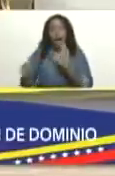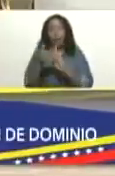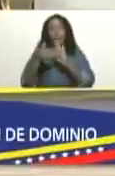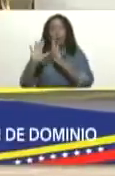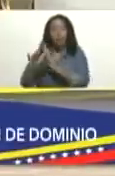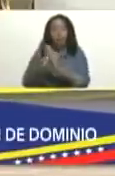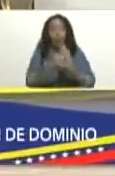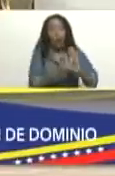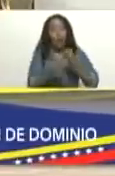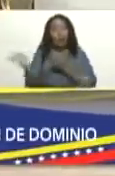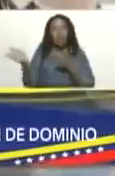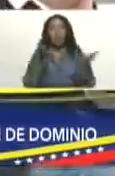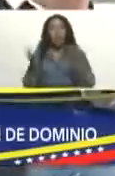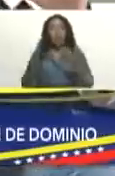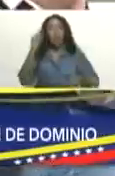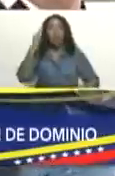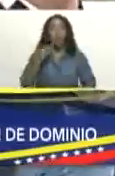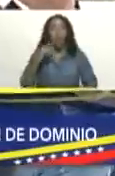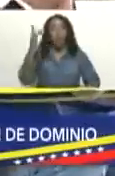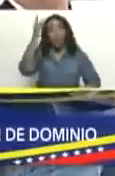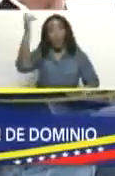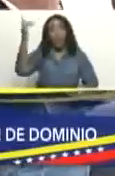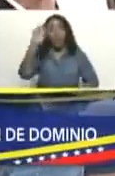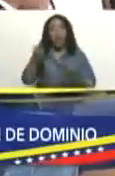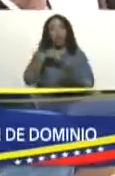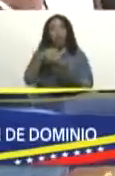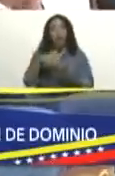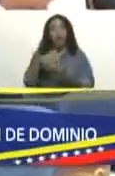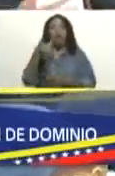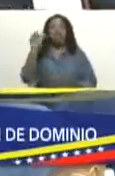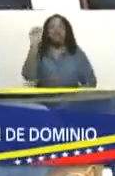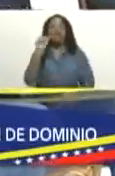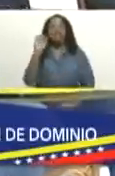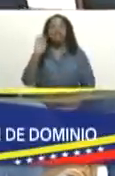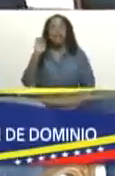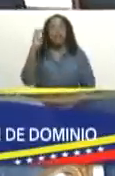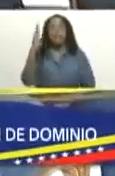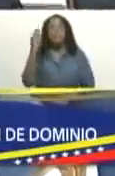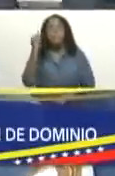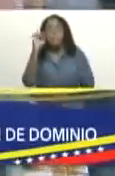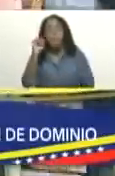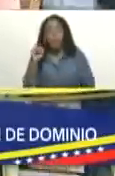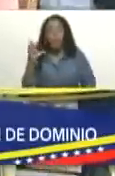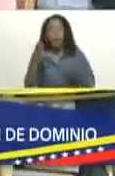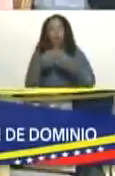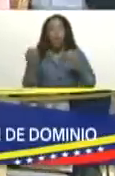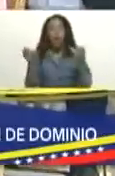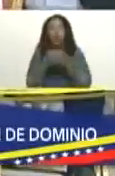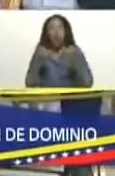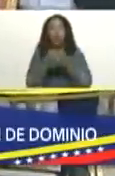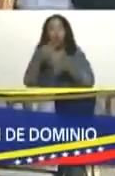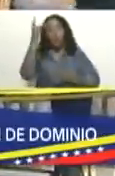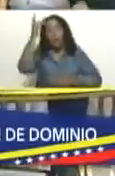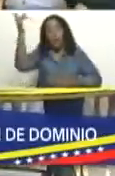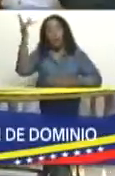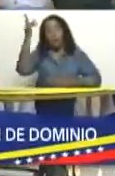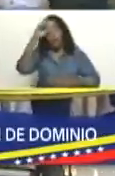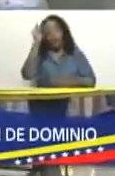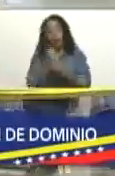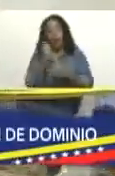bolivariano de inteligencia nacional el SEBIN y a todos los organismos de inteligencia porque han sido